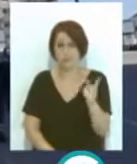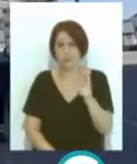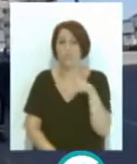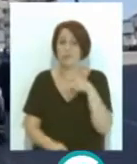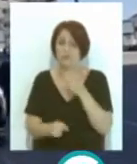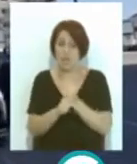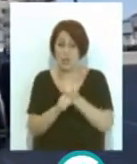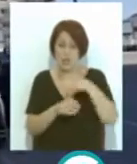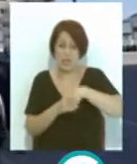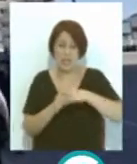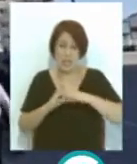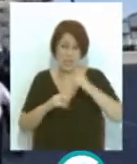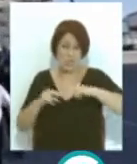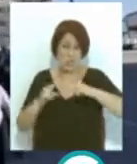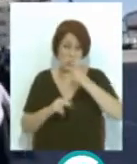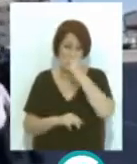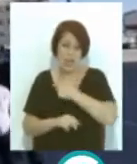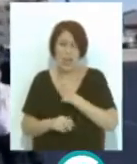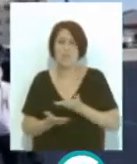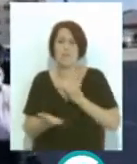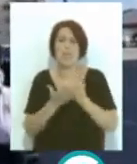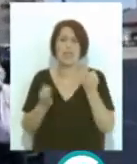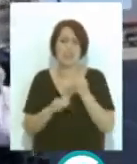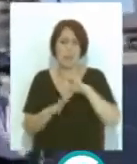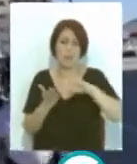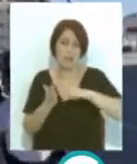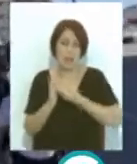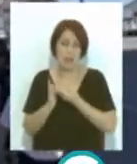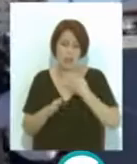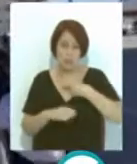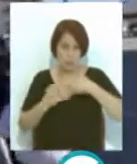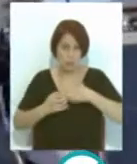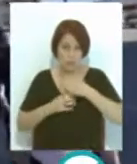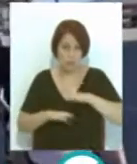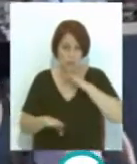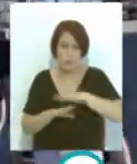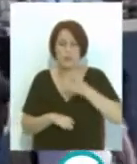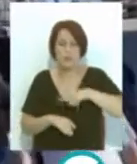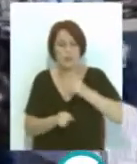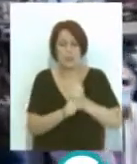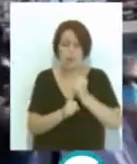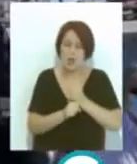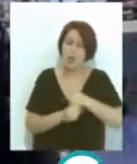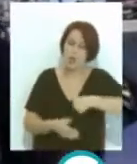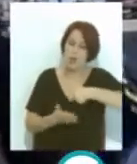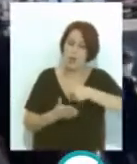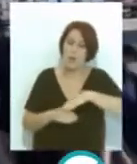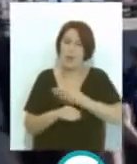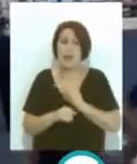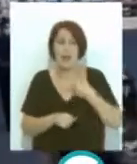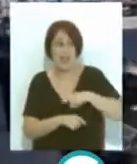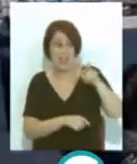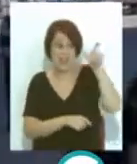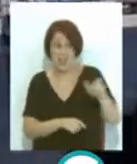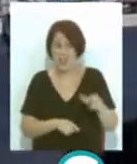empleados de la Sillero de Puerto Real exigen también el cumplimiento del plan industrial y los encargos comprometidos para emplear a los trabajadores de la